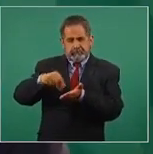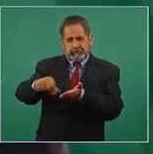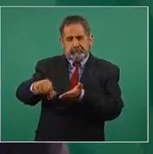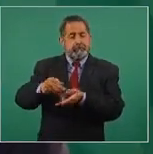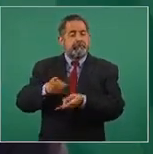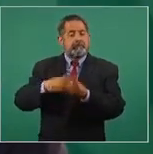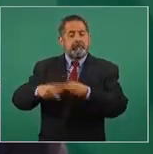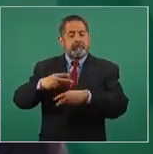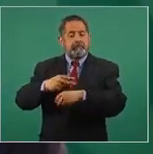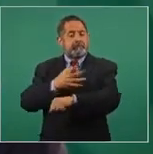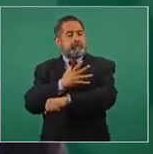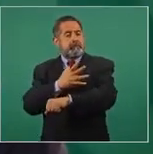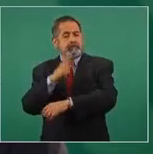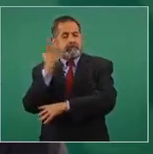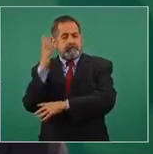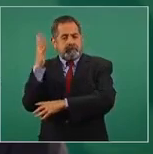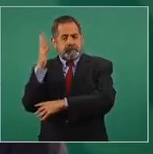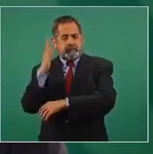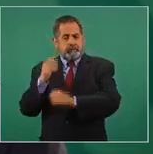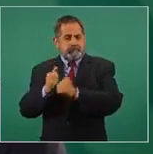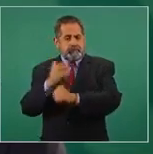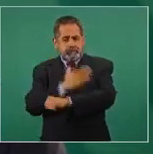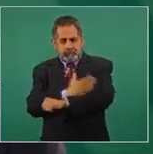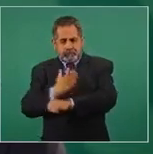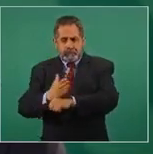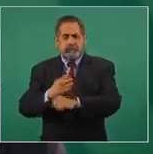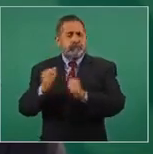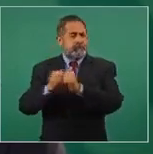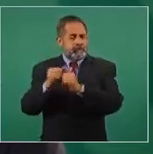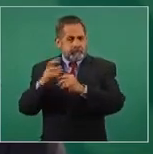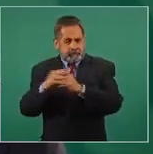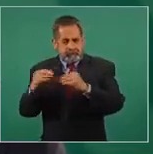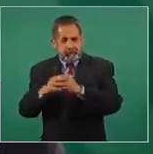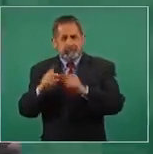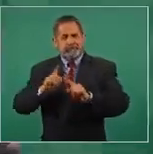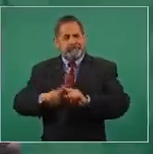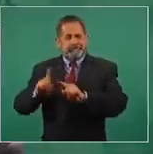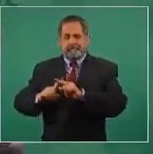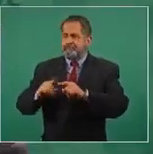efecto multiplicador, que tiene un efecto multiplicador.